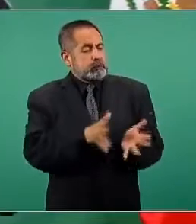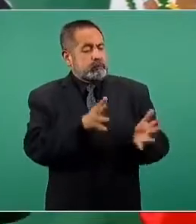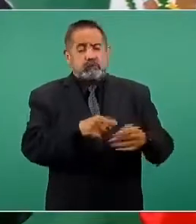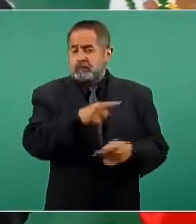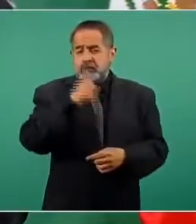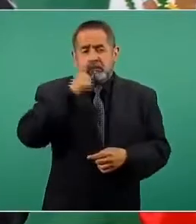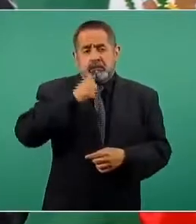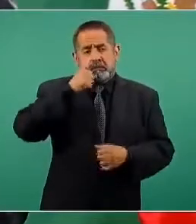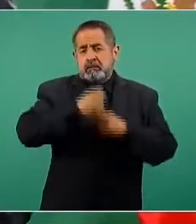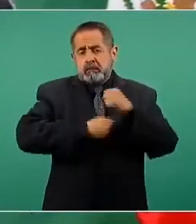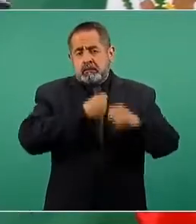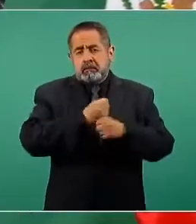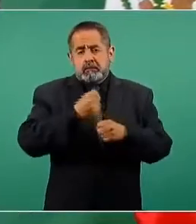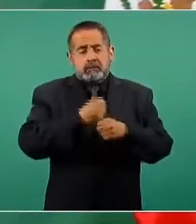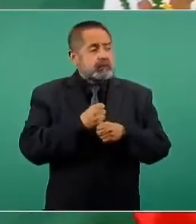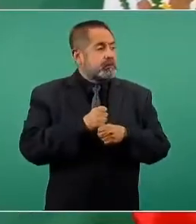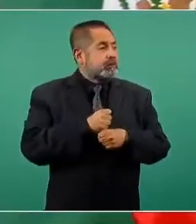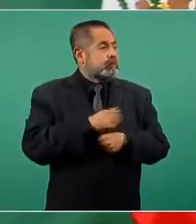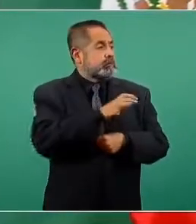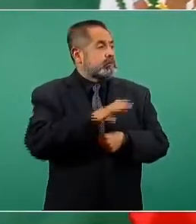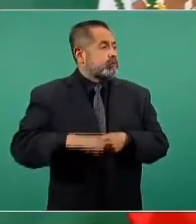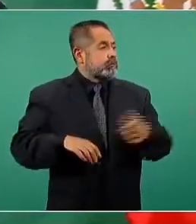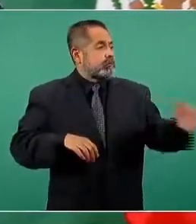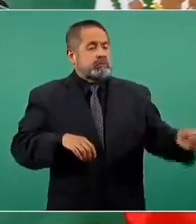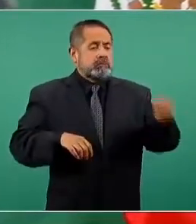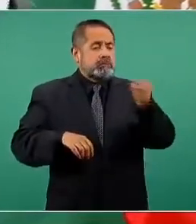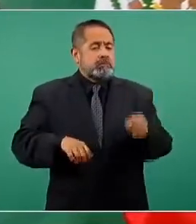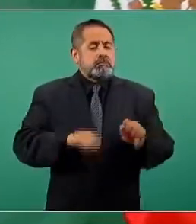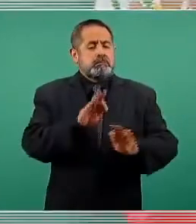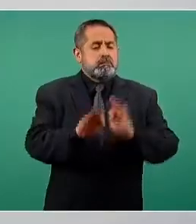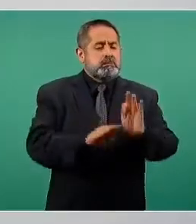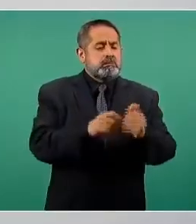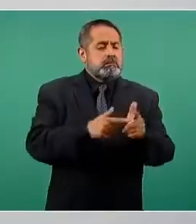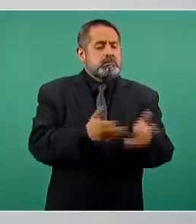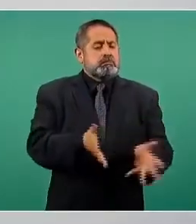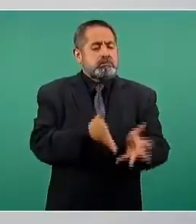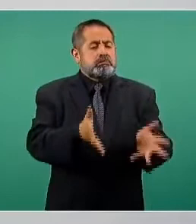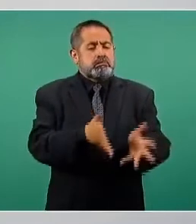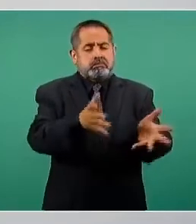candidatos, con la hipocresía que los caracteriza.